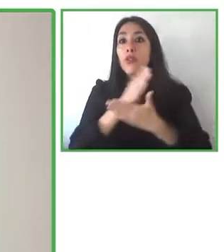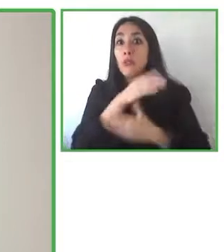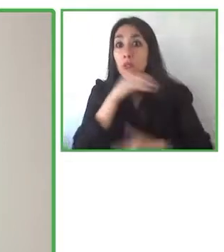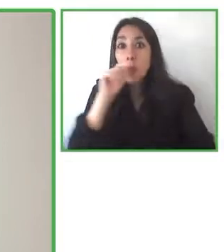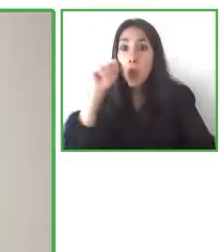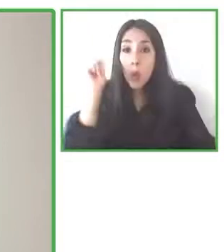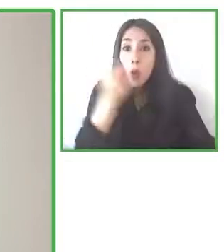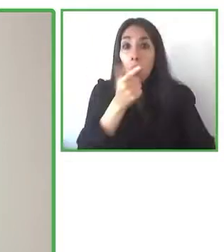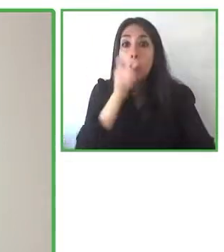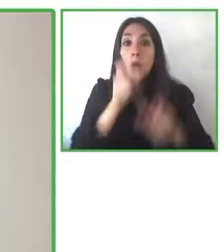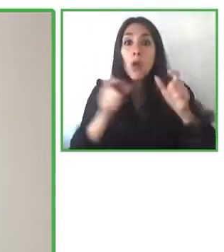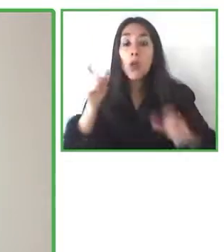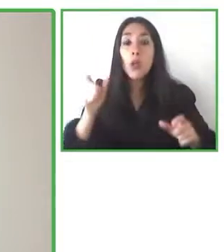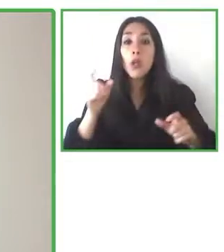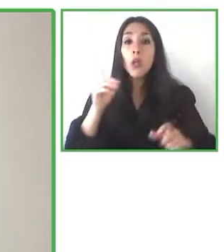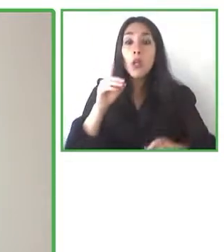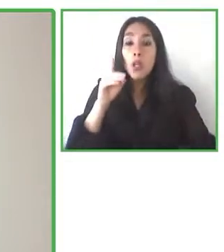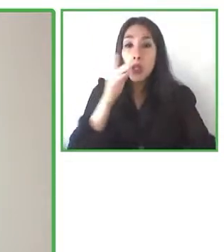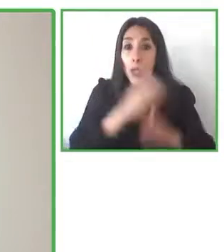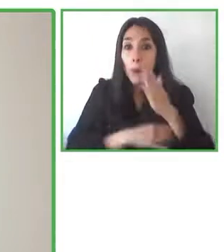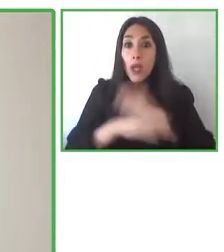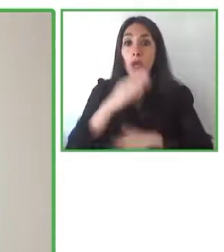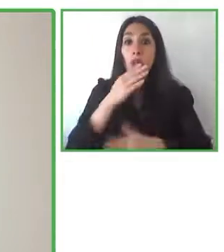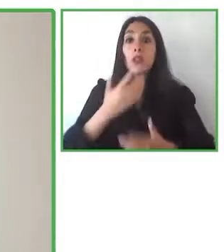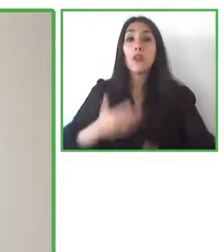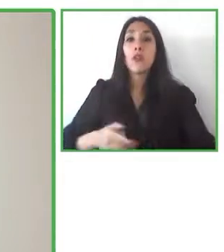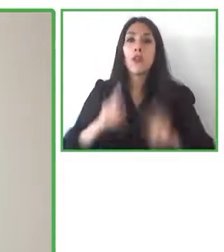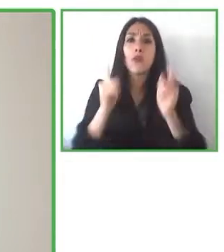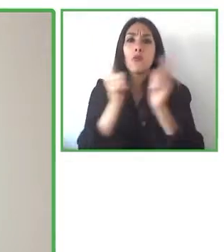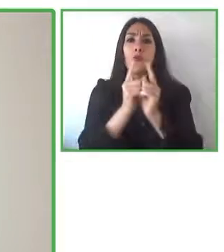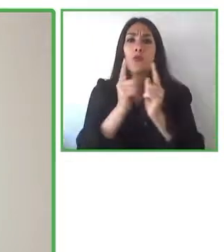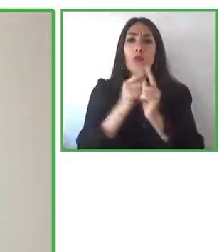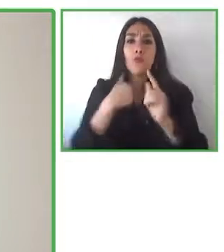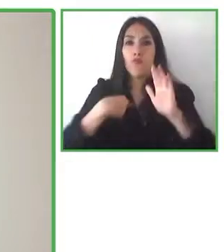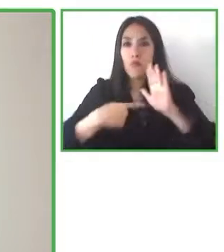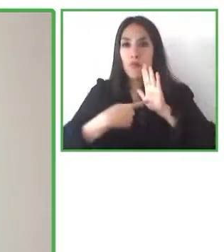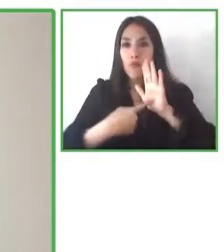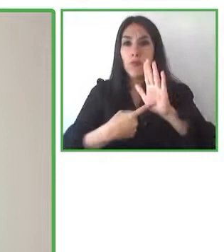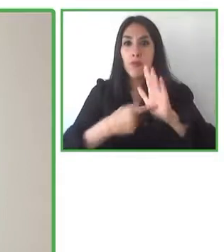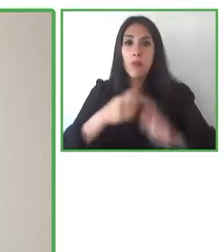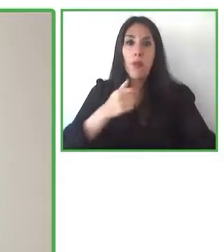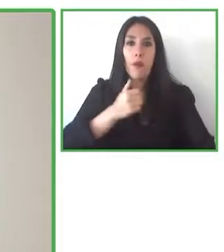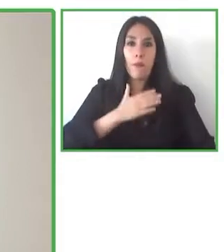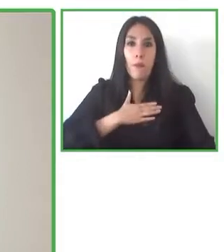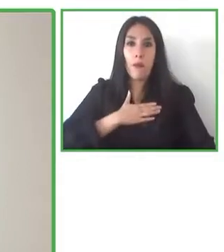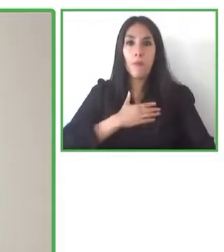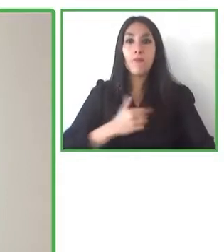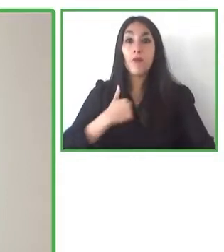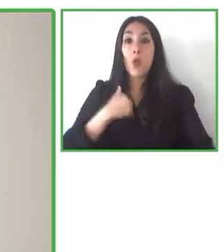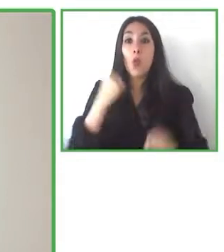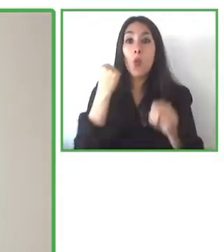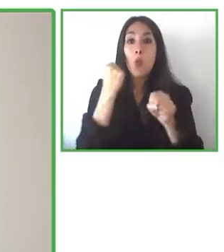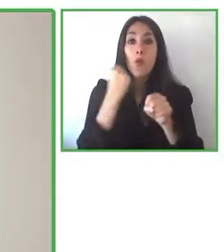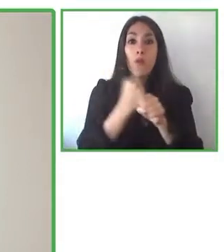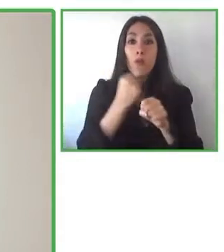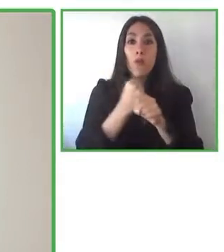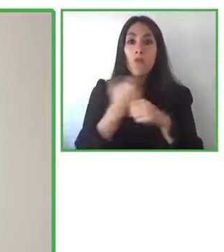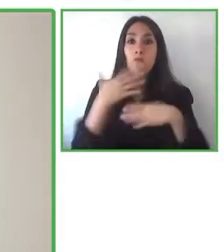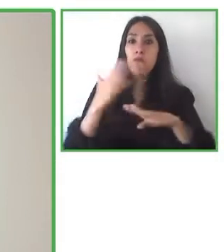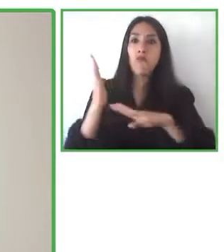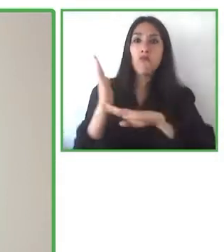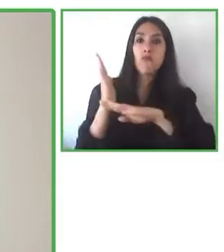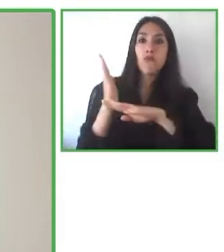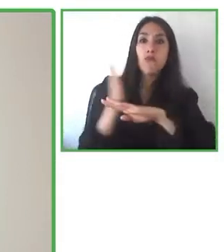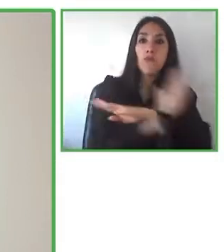Brevemente me presento, trabajo desde el año pasado en la compañía Atos, como comento, como